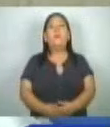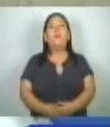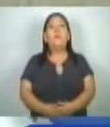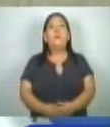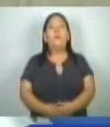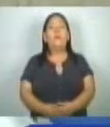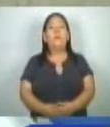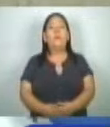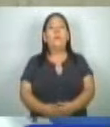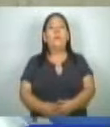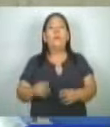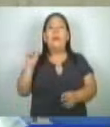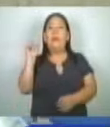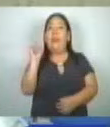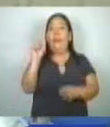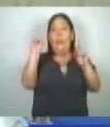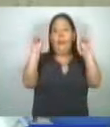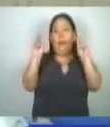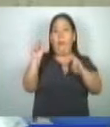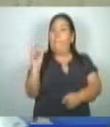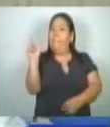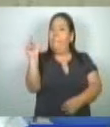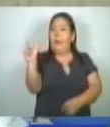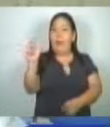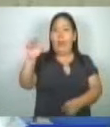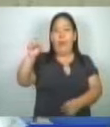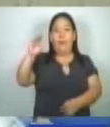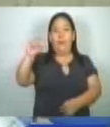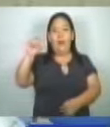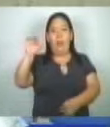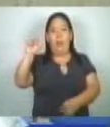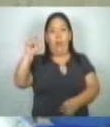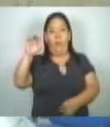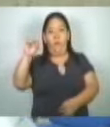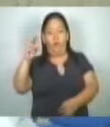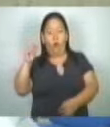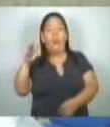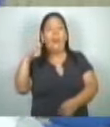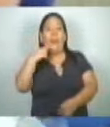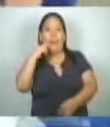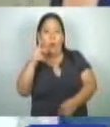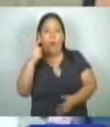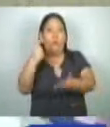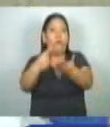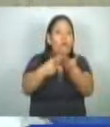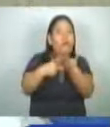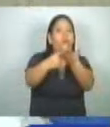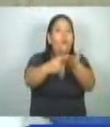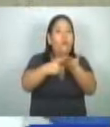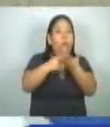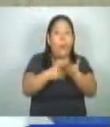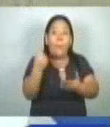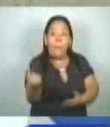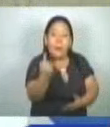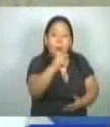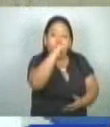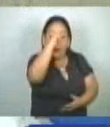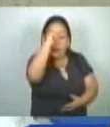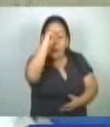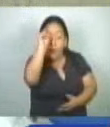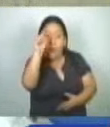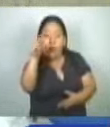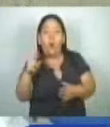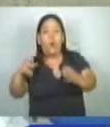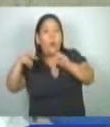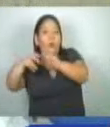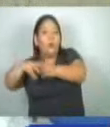El tema del escalafón siempre lo hemos planteado que debería de ser un gran debate. Un debate con los trabajadores, un debate con los